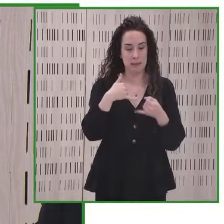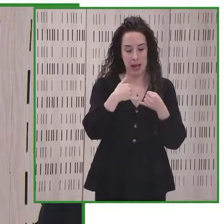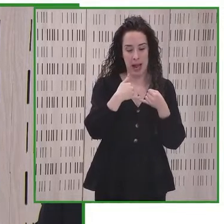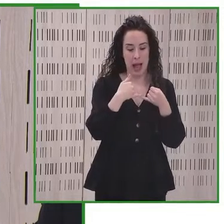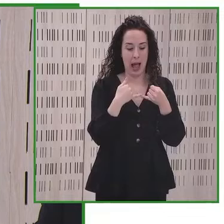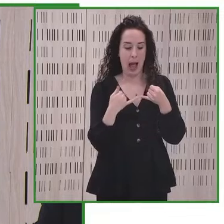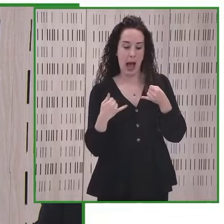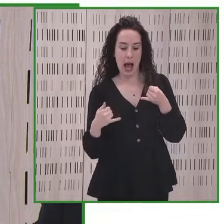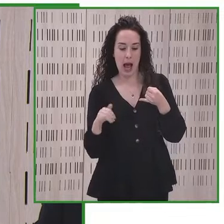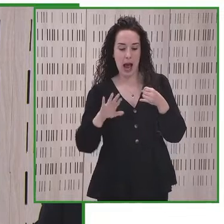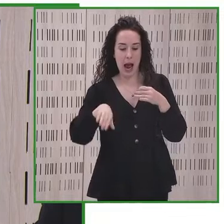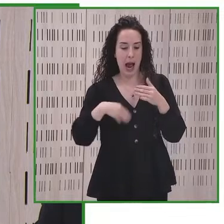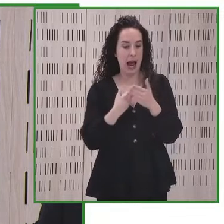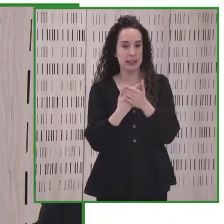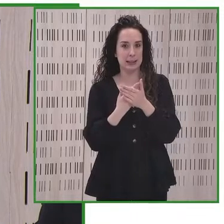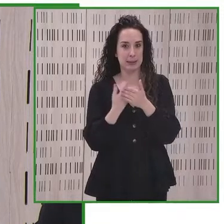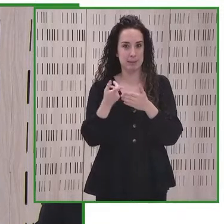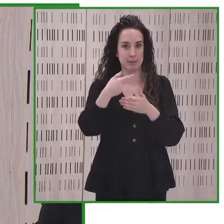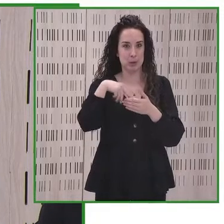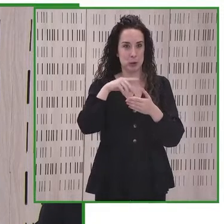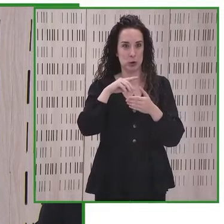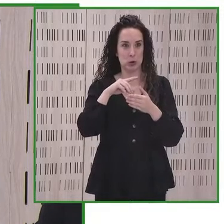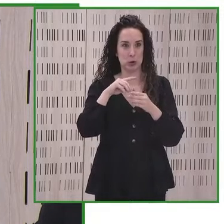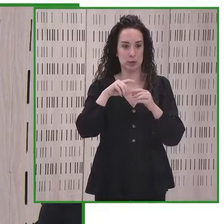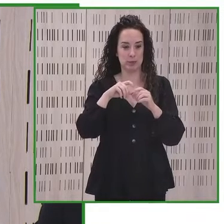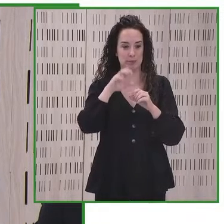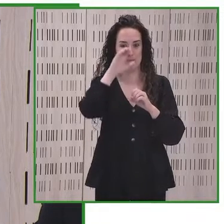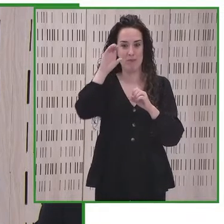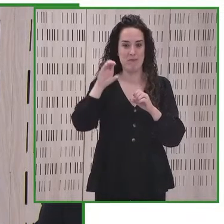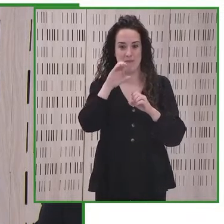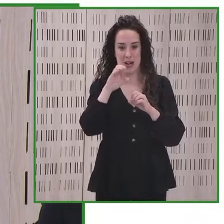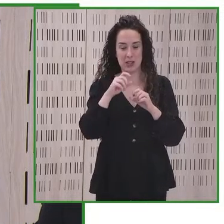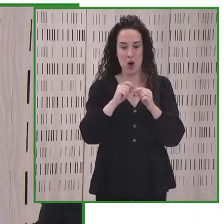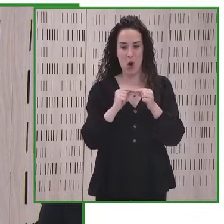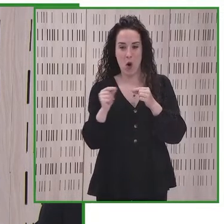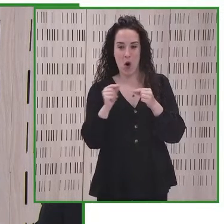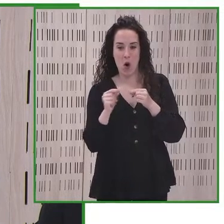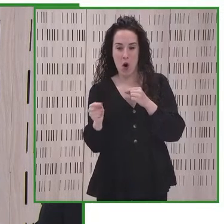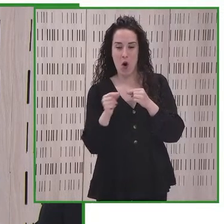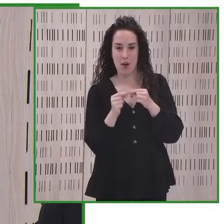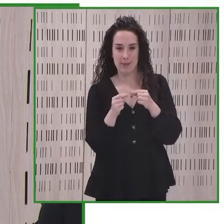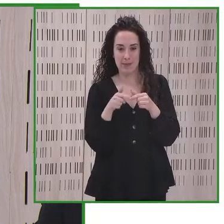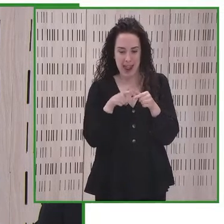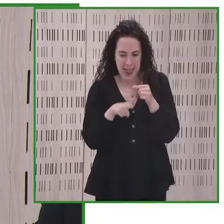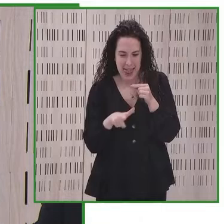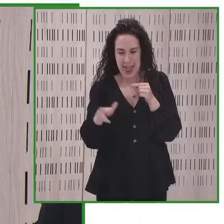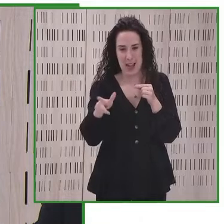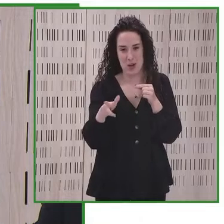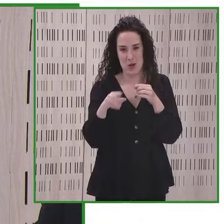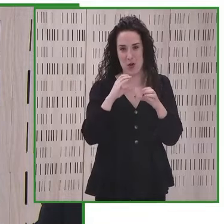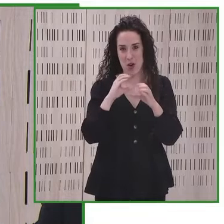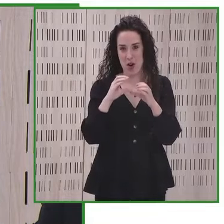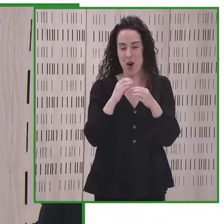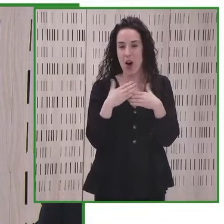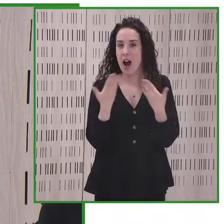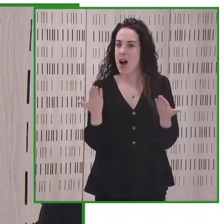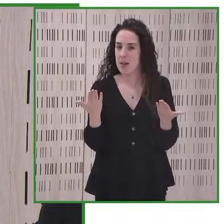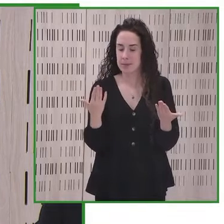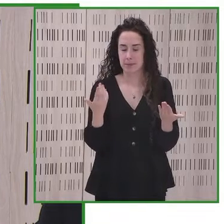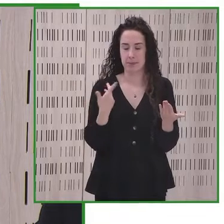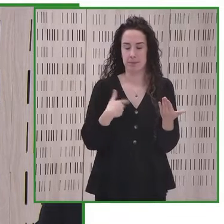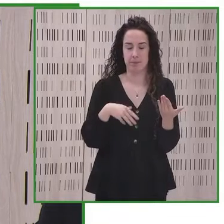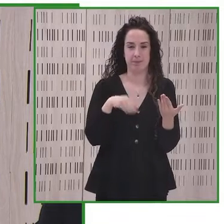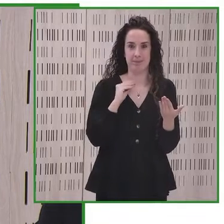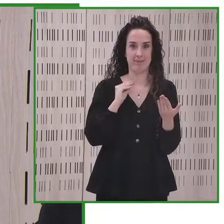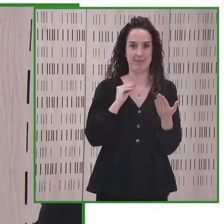de un dispositivo nos permiten comunicarnos con personas a miles de kilómetros de distancia o como la mezcla de dos reactivos químicos